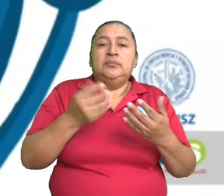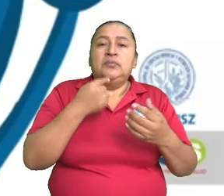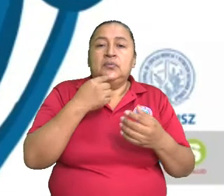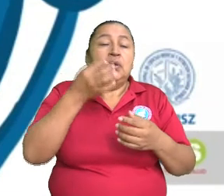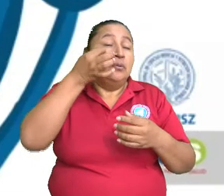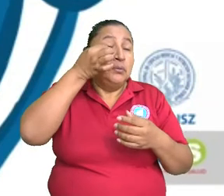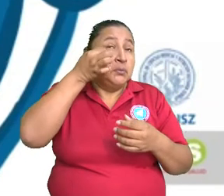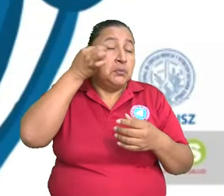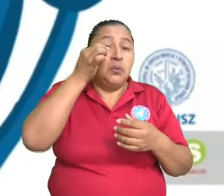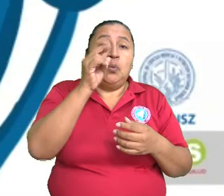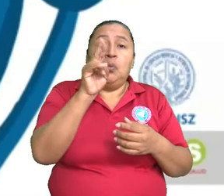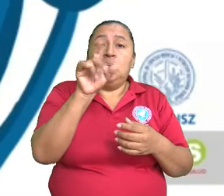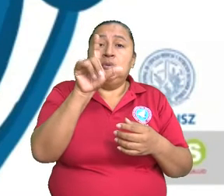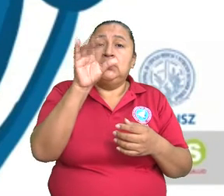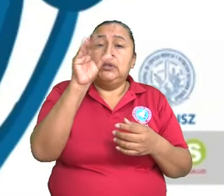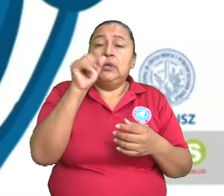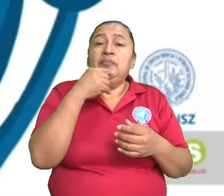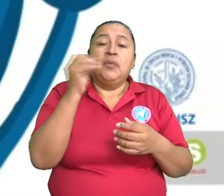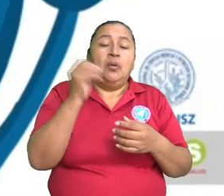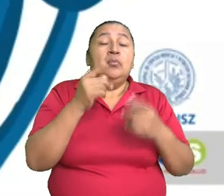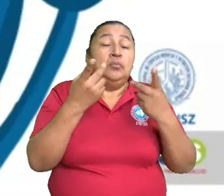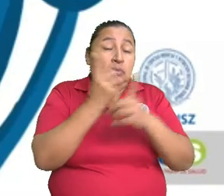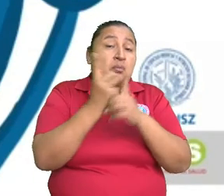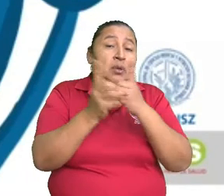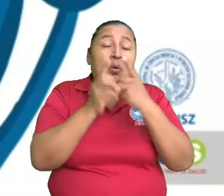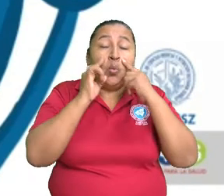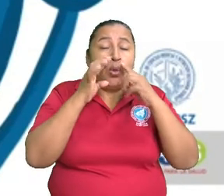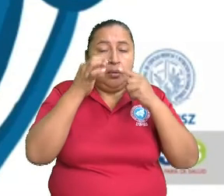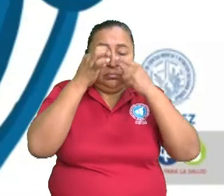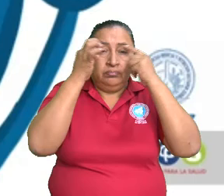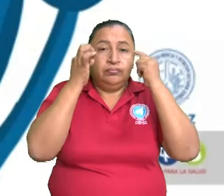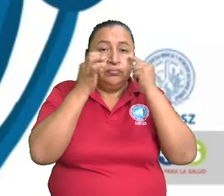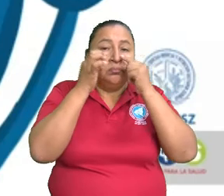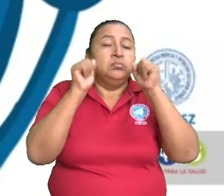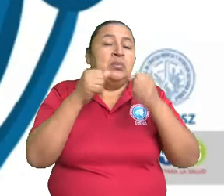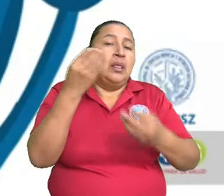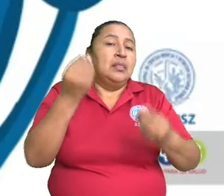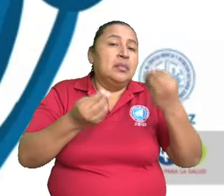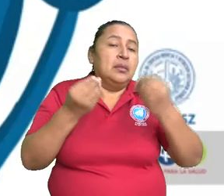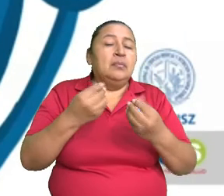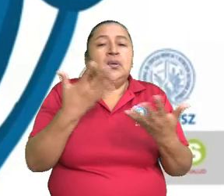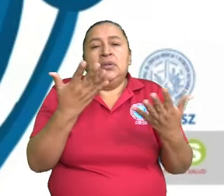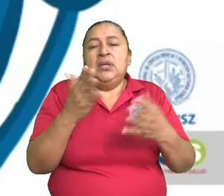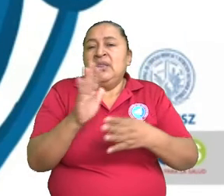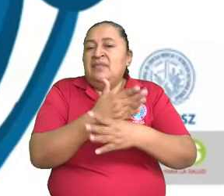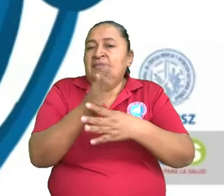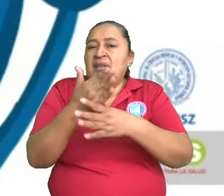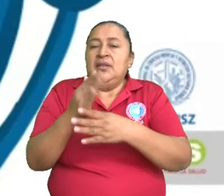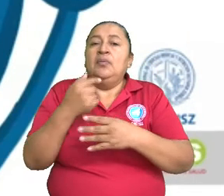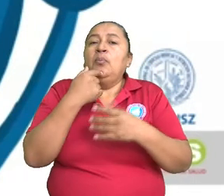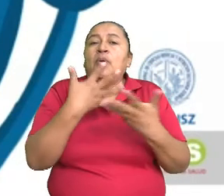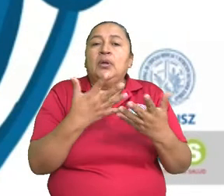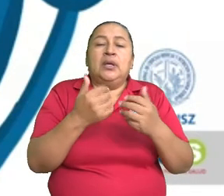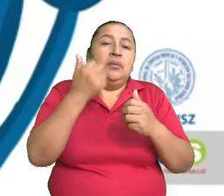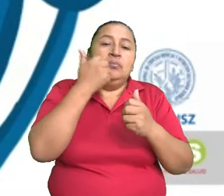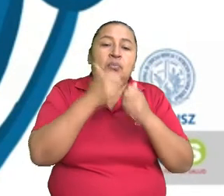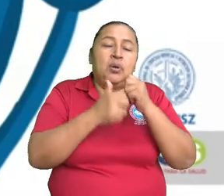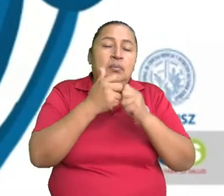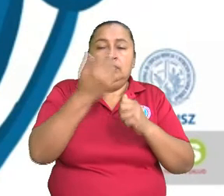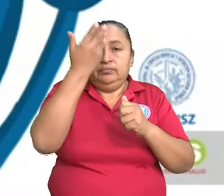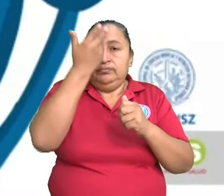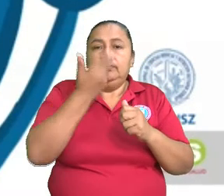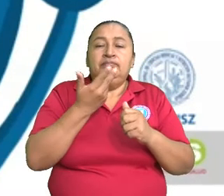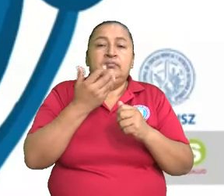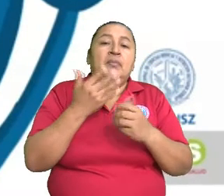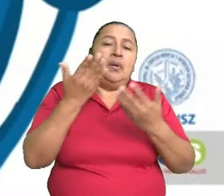úlceras corneales y, pues, no se mantiene el cuidado adecuado. De eso va a depender de grados variables de la intensidad de la parálisis. Como